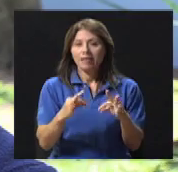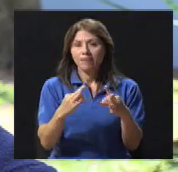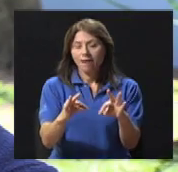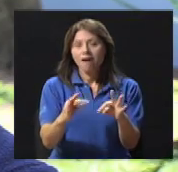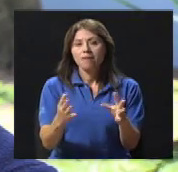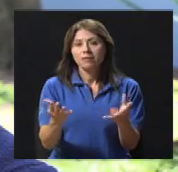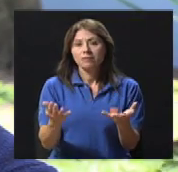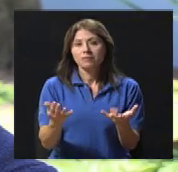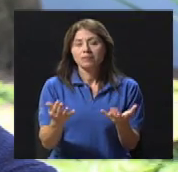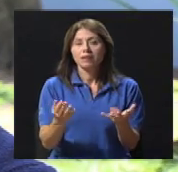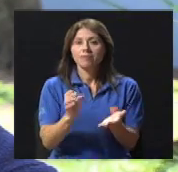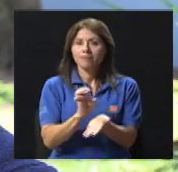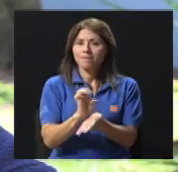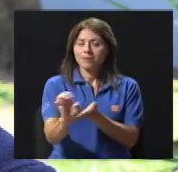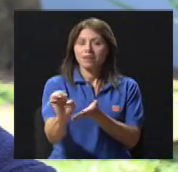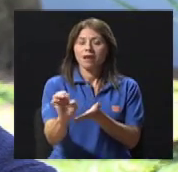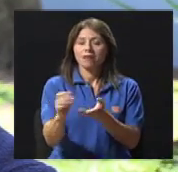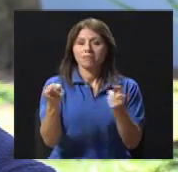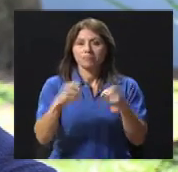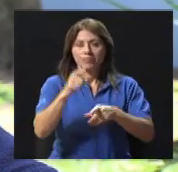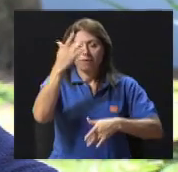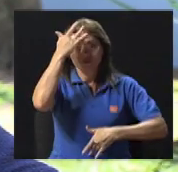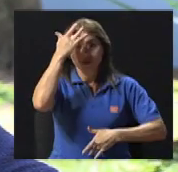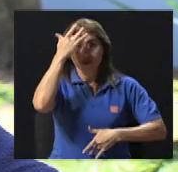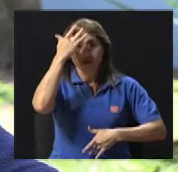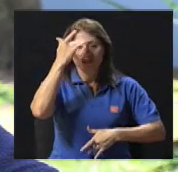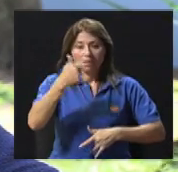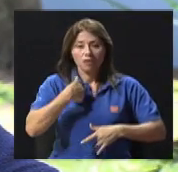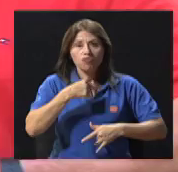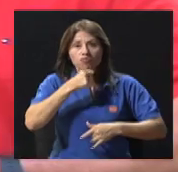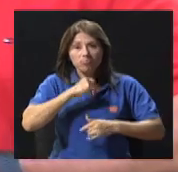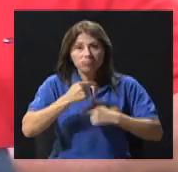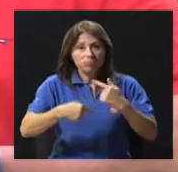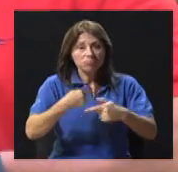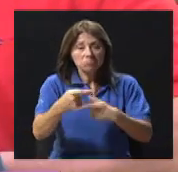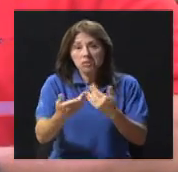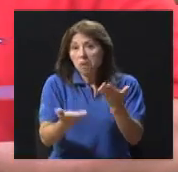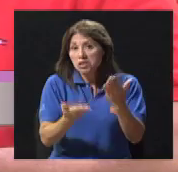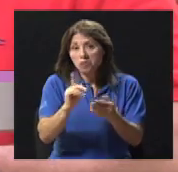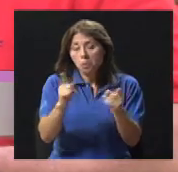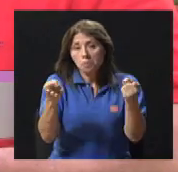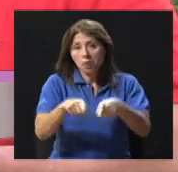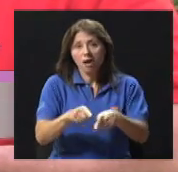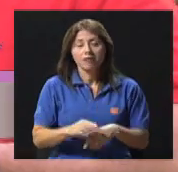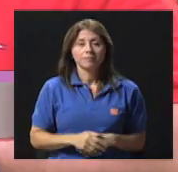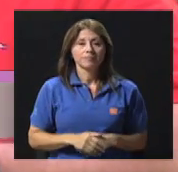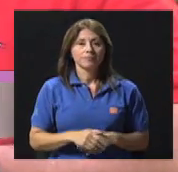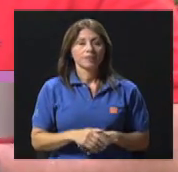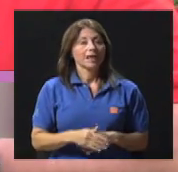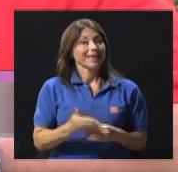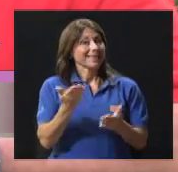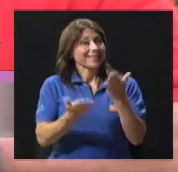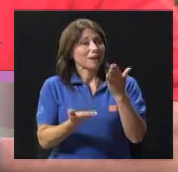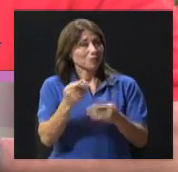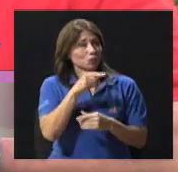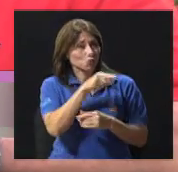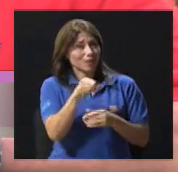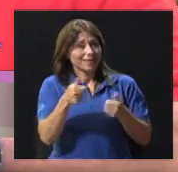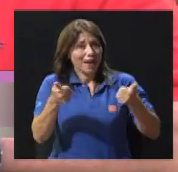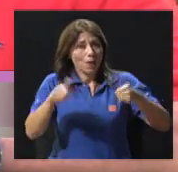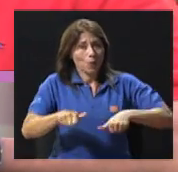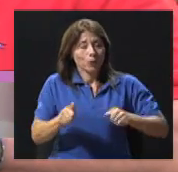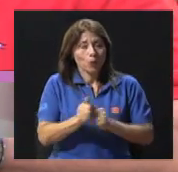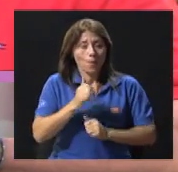sea la que más me disponga a tener la enfermedad del Alzheimer. Y tal vez hay algo en lo que usted va a coincidir conmigo y es que cuando